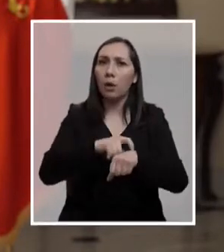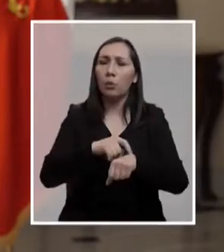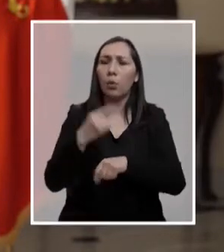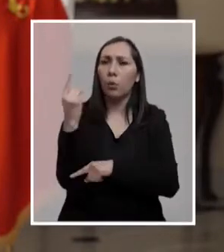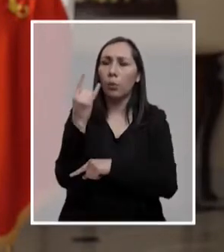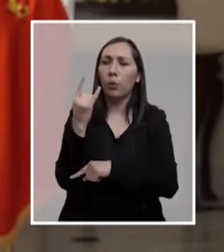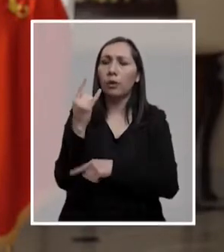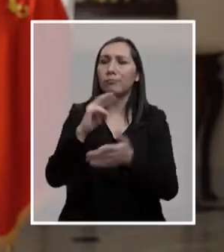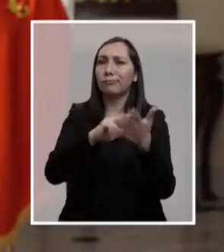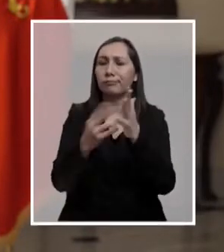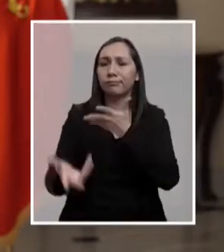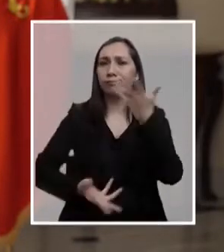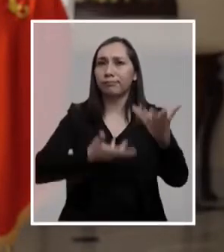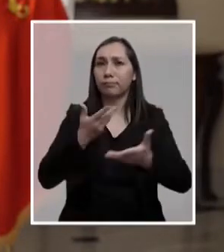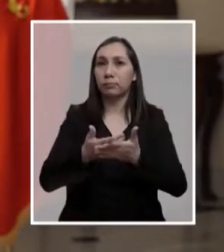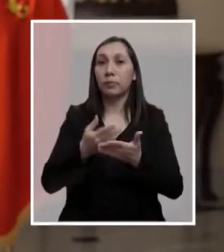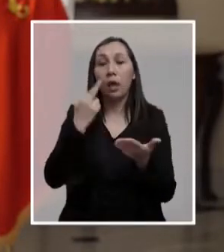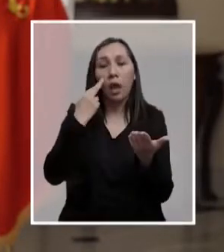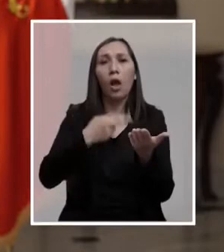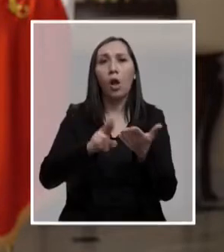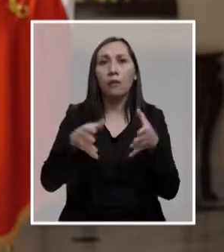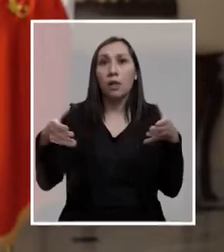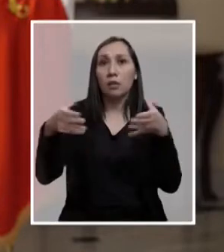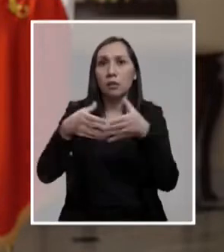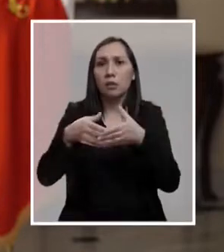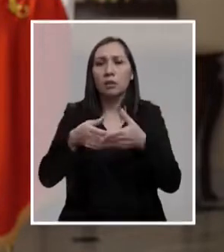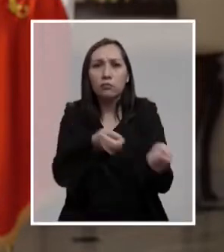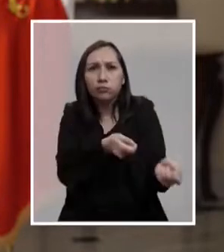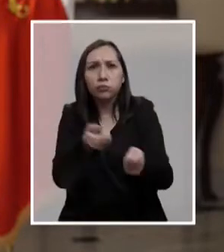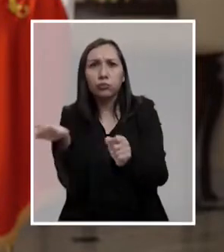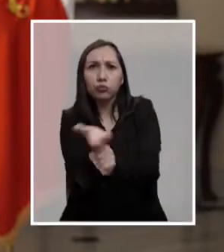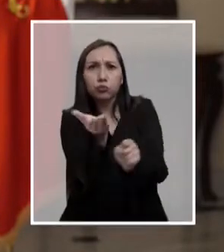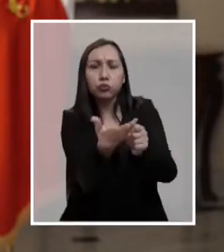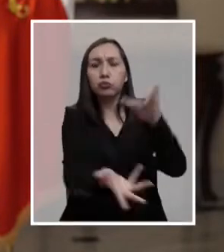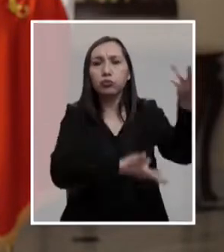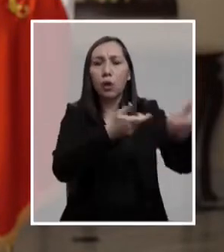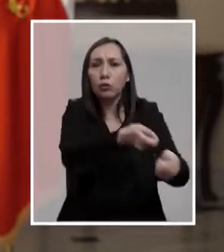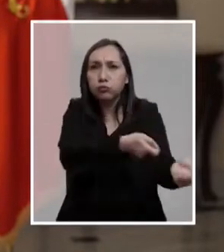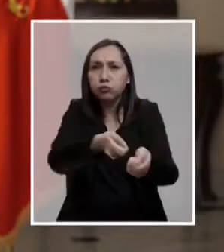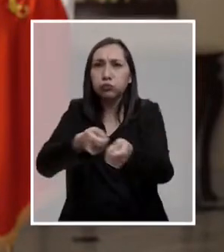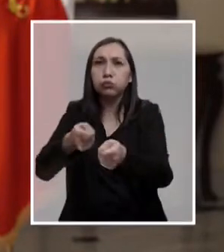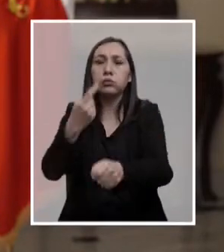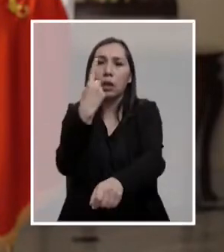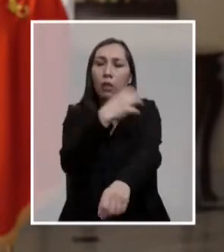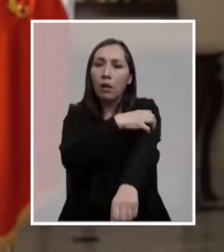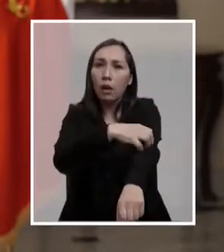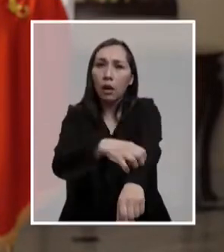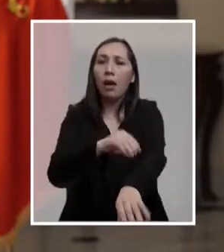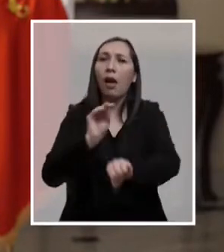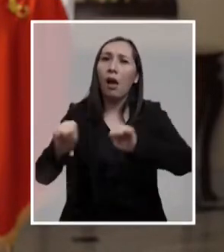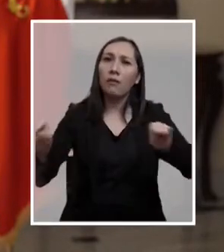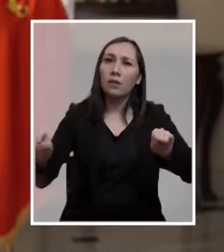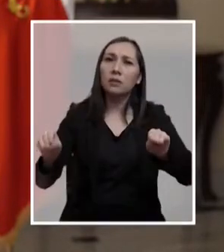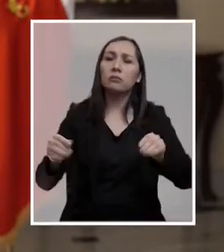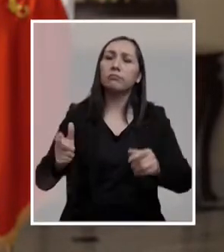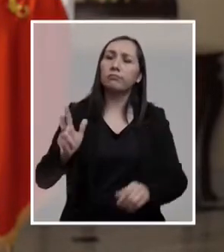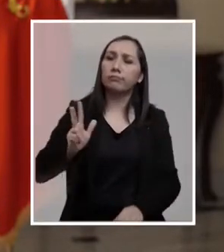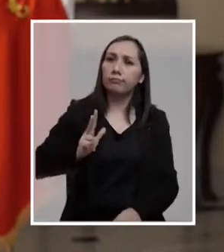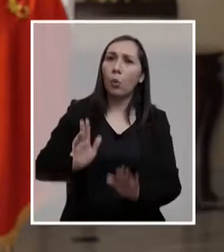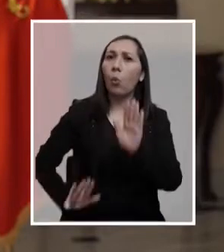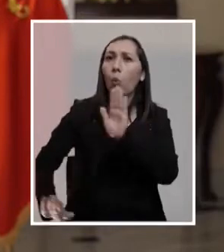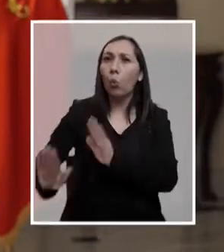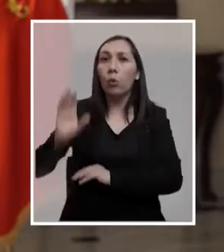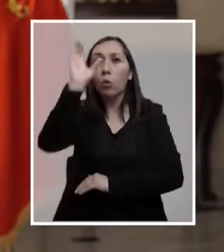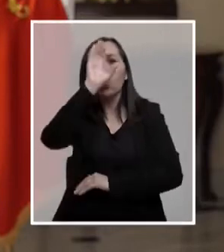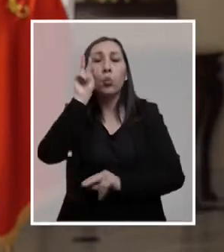manera oportuna a esta emergencia. Quiero reconocer a los brigadistas que siguen combatiendo el fuego en cada región y hago un llamado a mantener